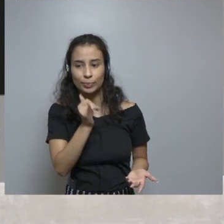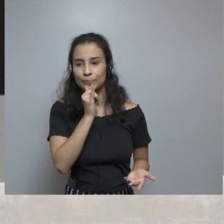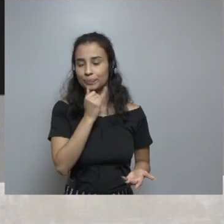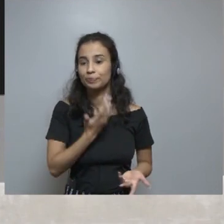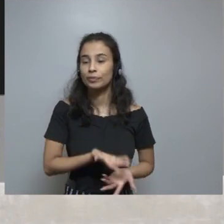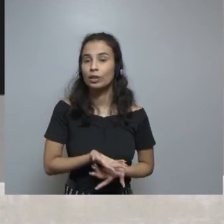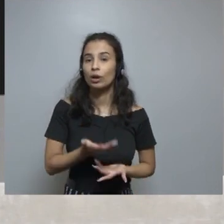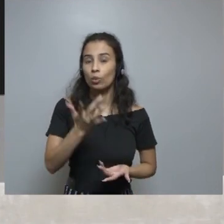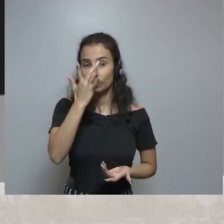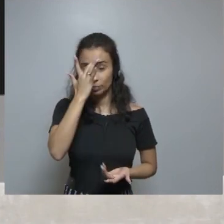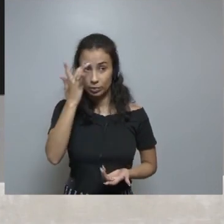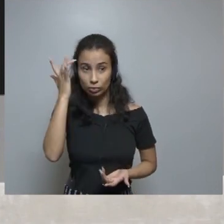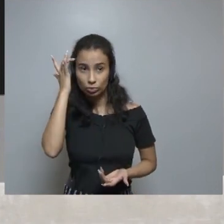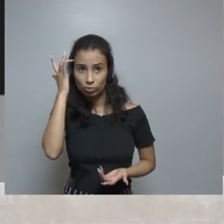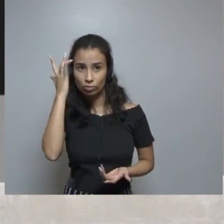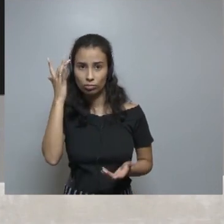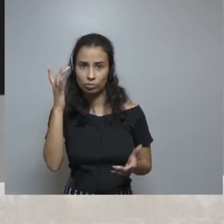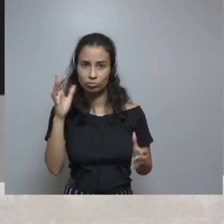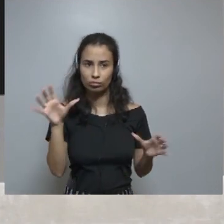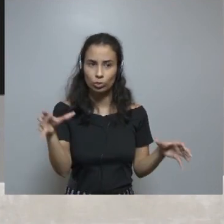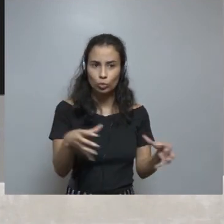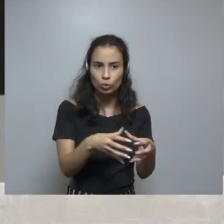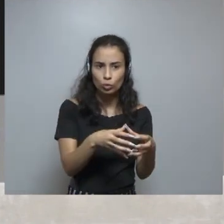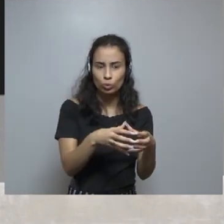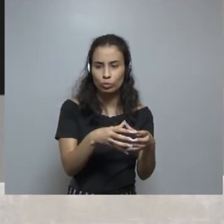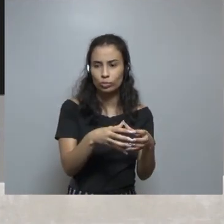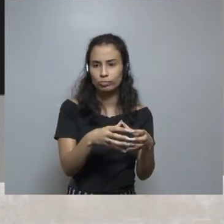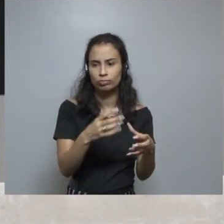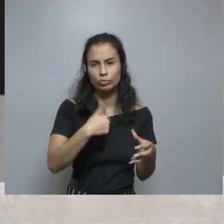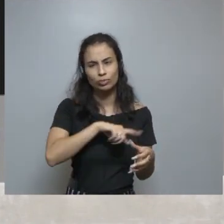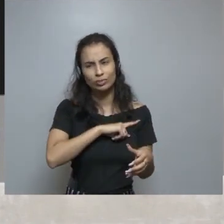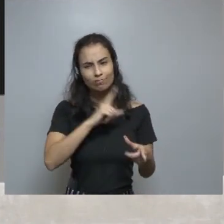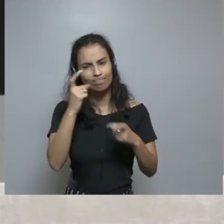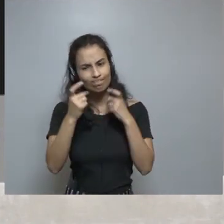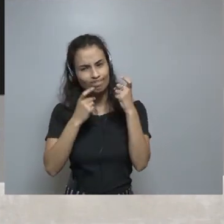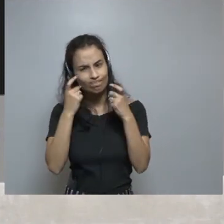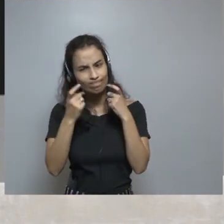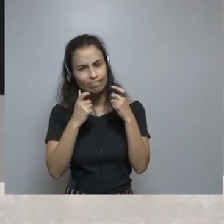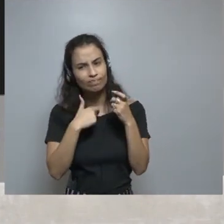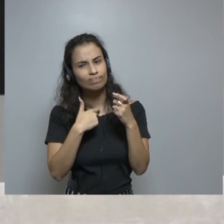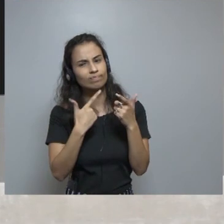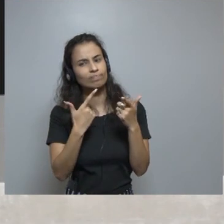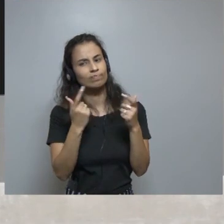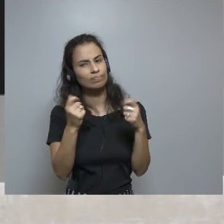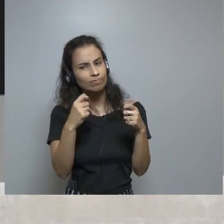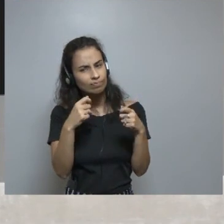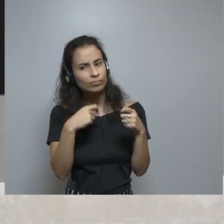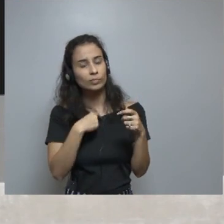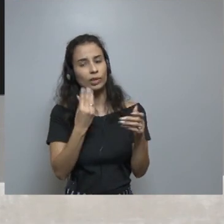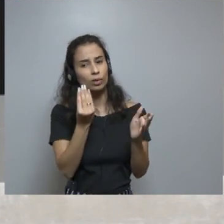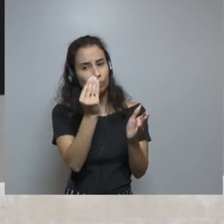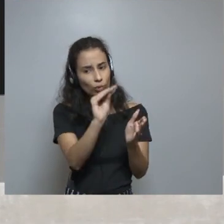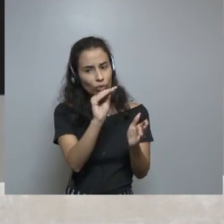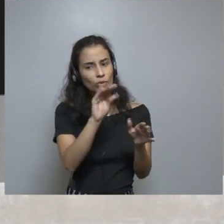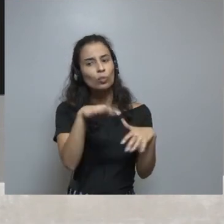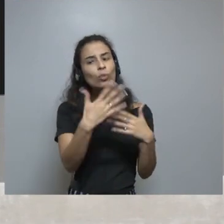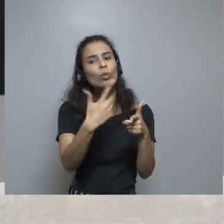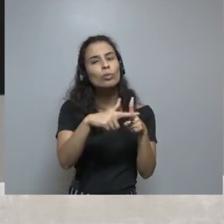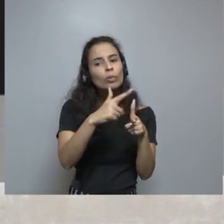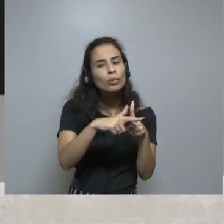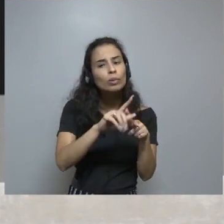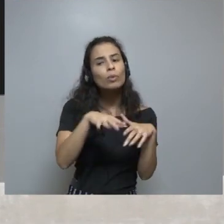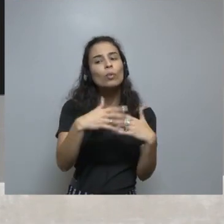pero tomamos, por ejemplo, una persona que identificábamos con alguna preocupación y escribíamos